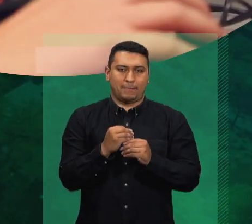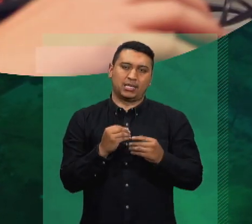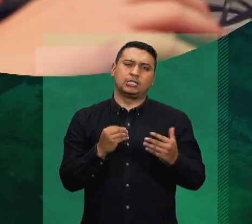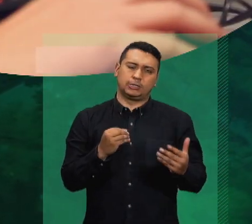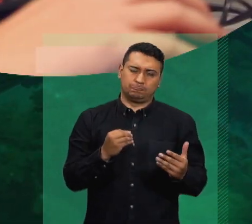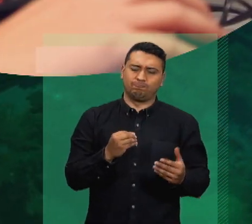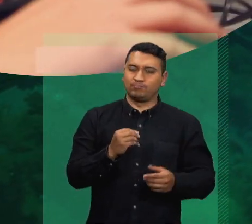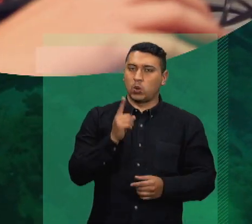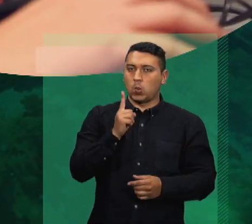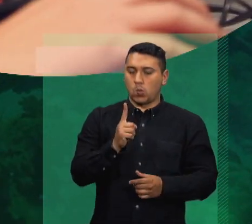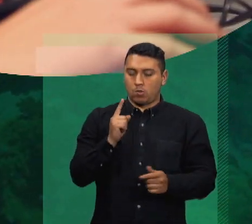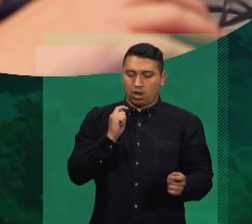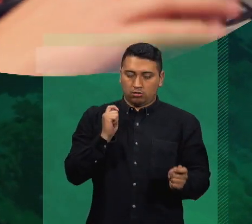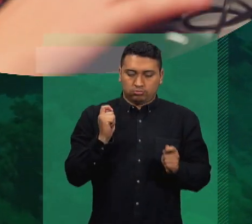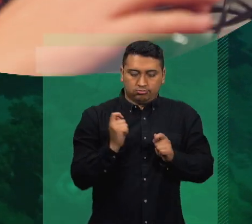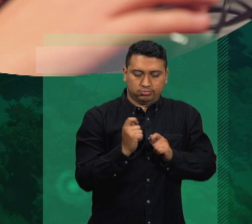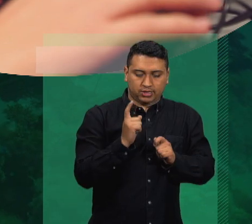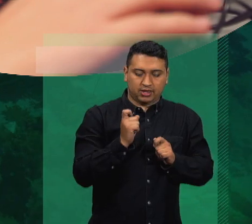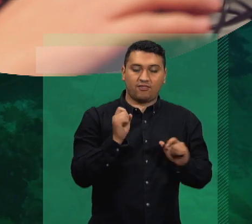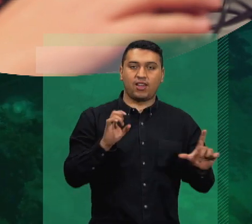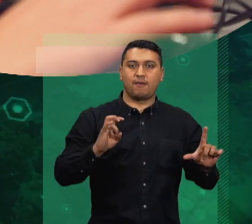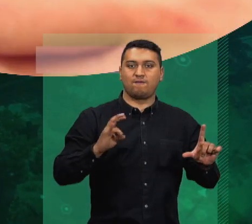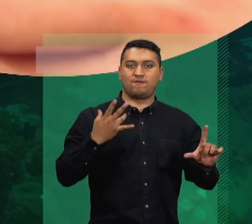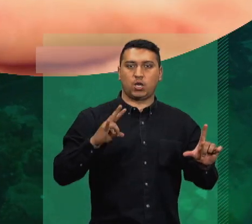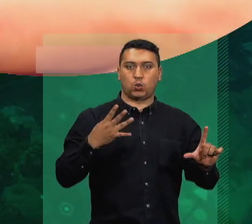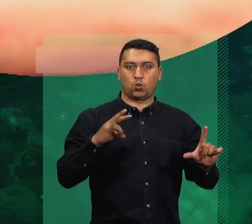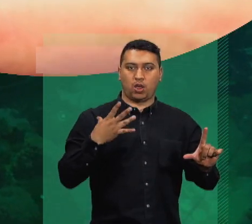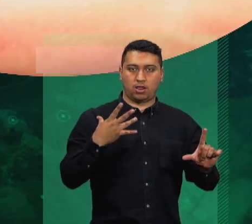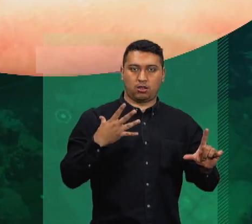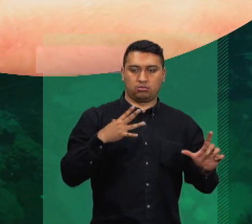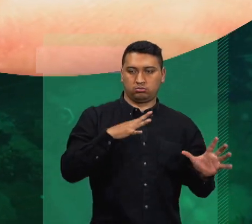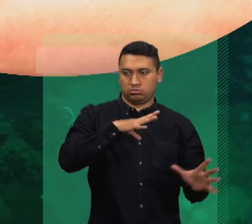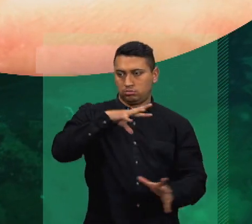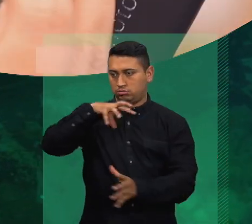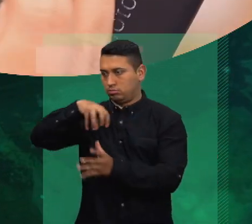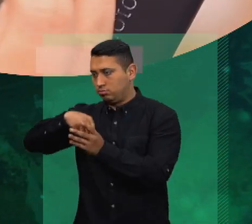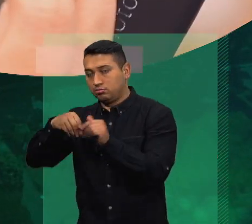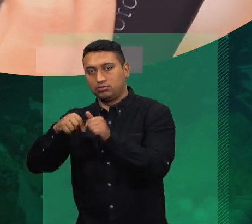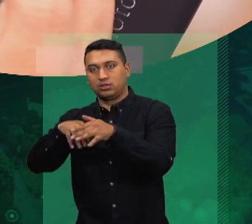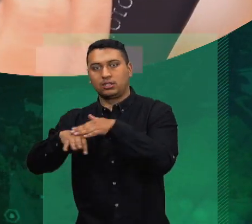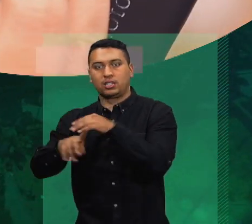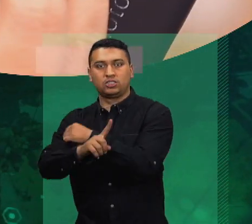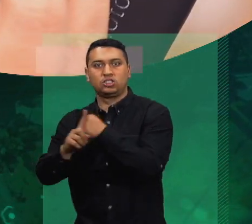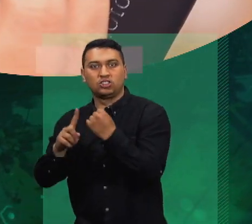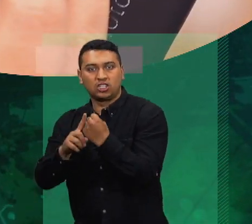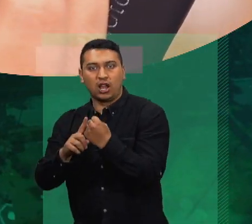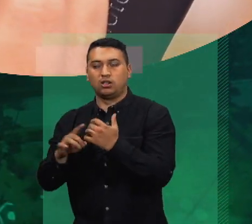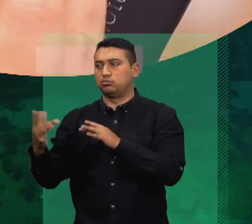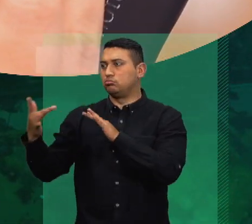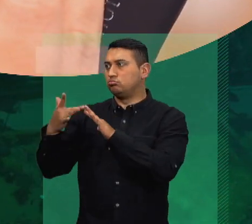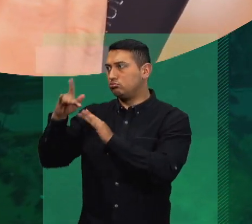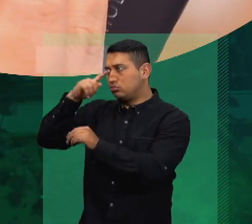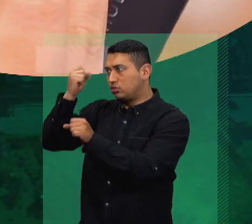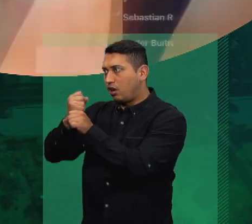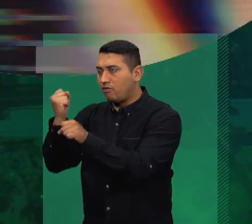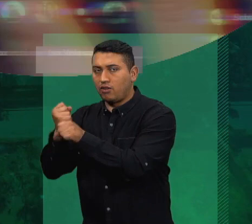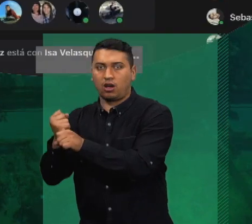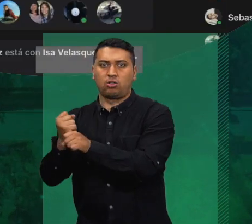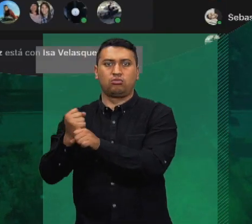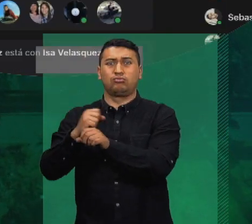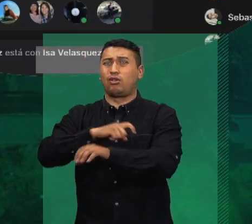volviendo virtuales y como nos trasladamos a las redes sociales y empezamos a vivir aún mucho más, por ejemplo, los contactos laborales, todo se hace a través